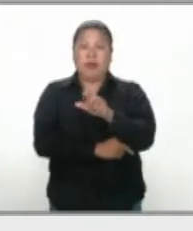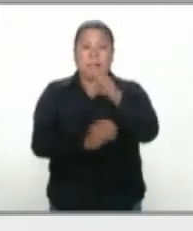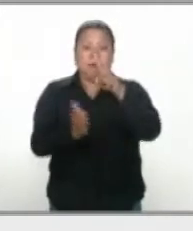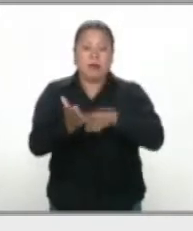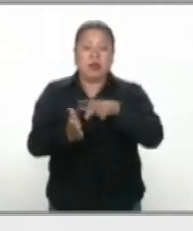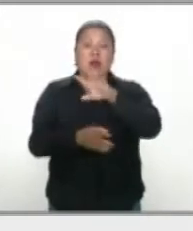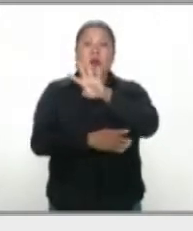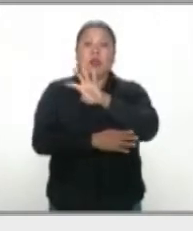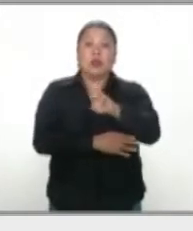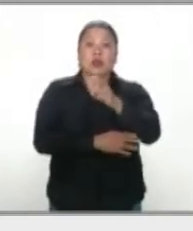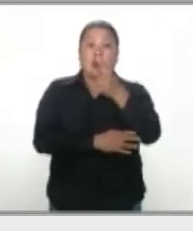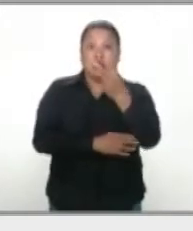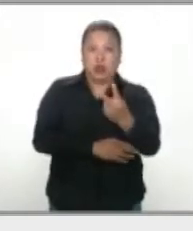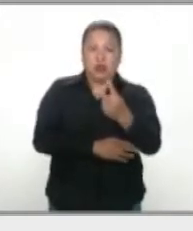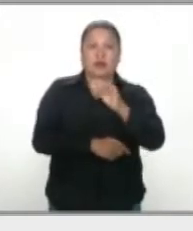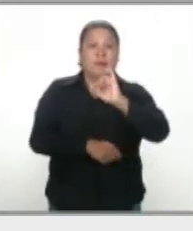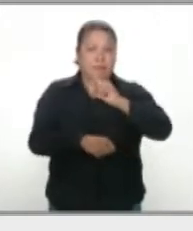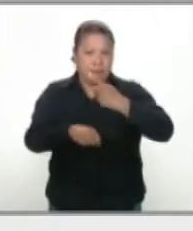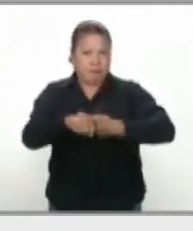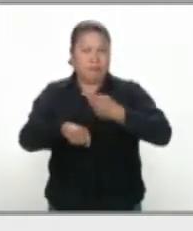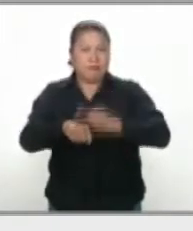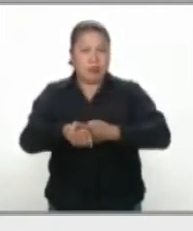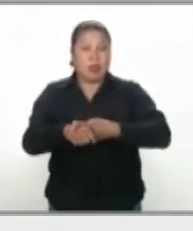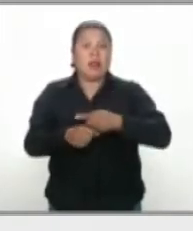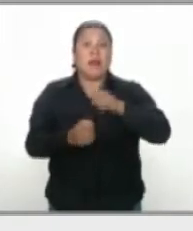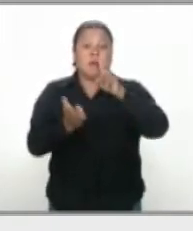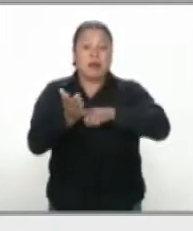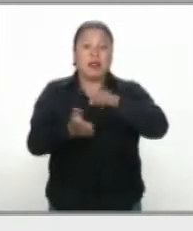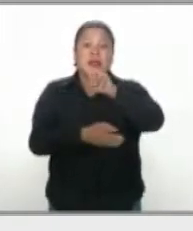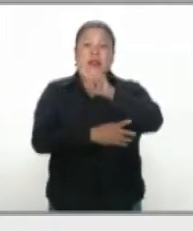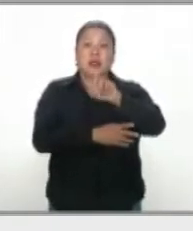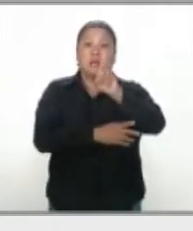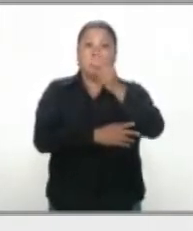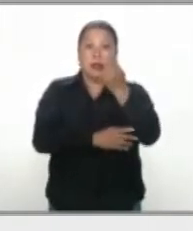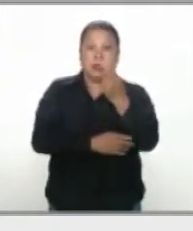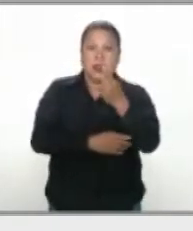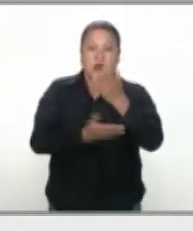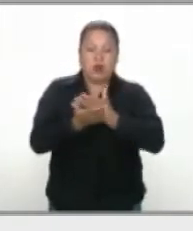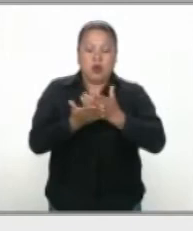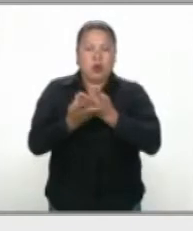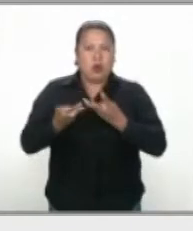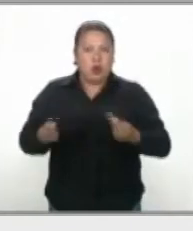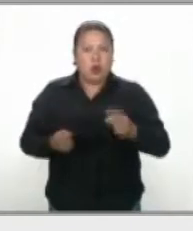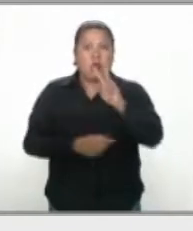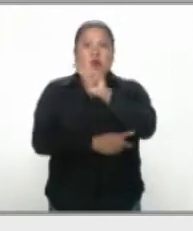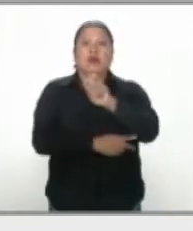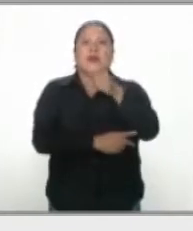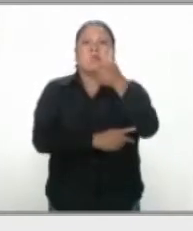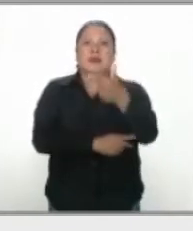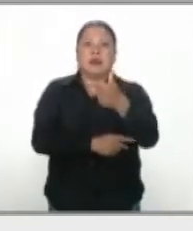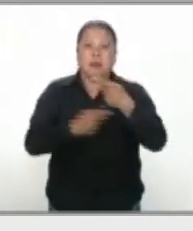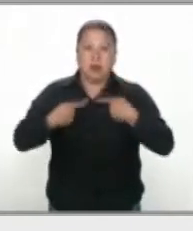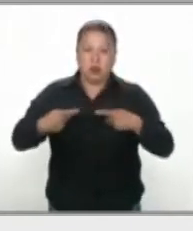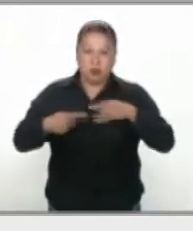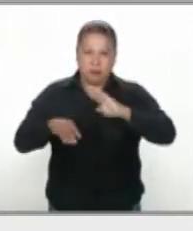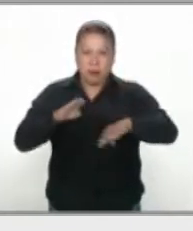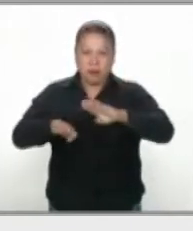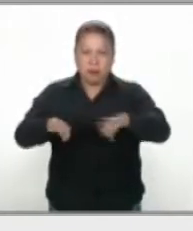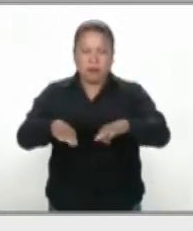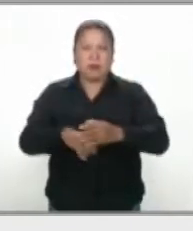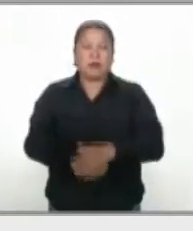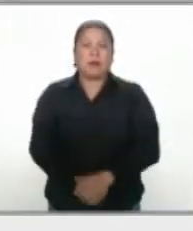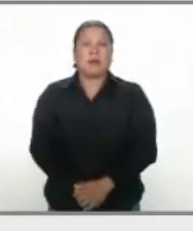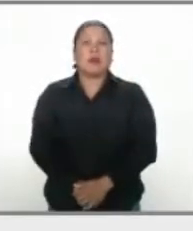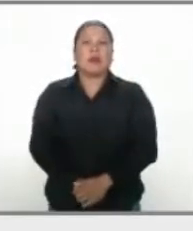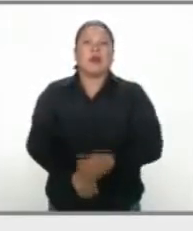1.402 casos confirmados, 1.125 recuperados y 207 defunciones. Jurisdicción